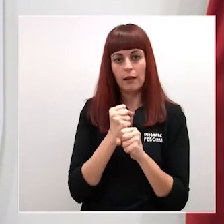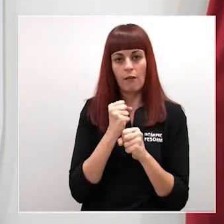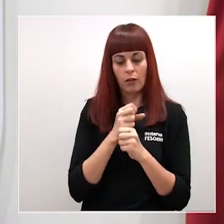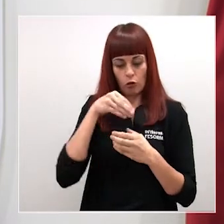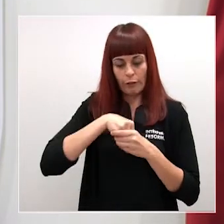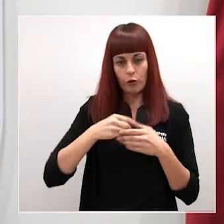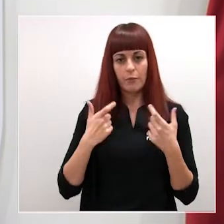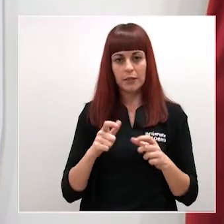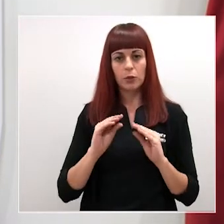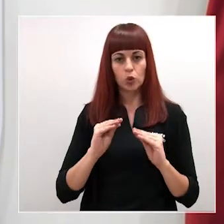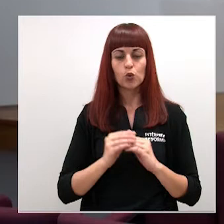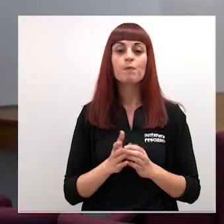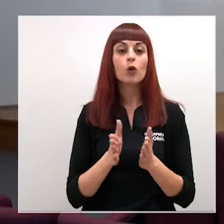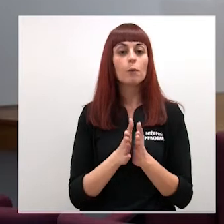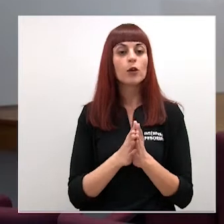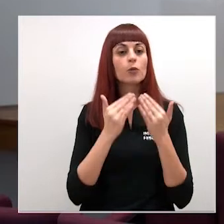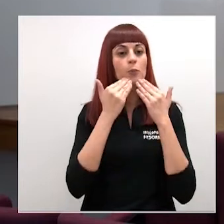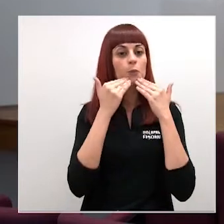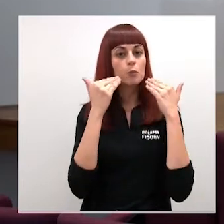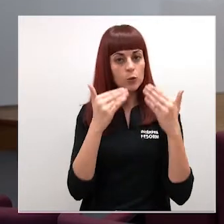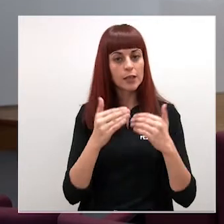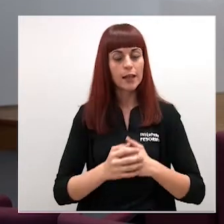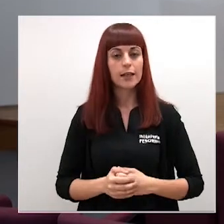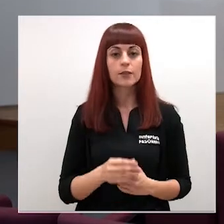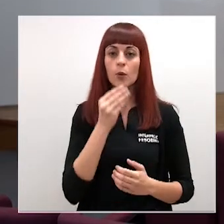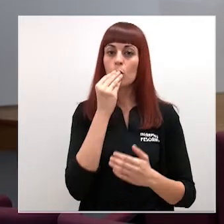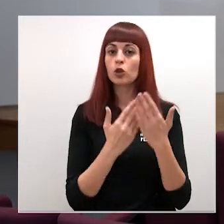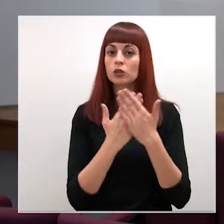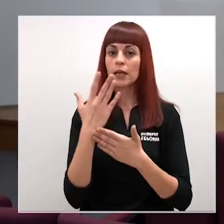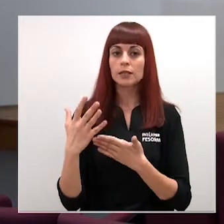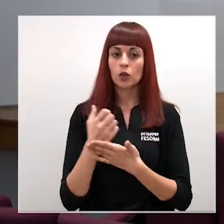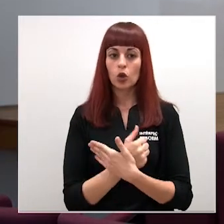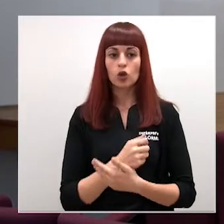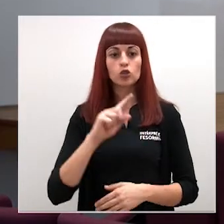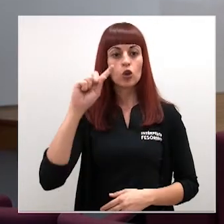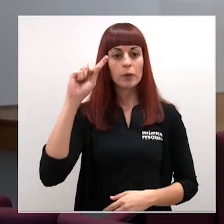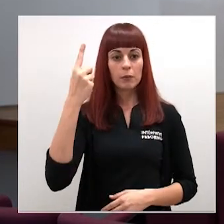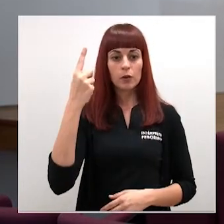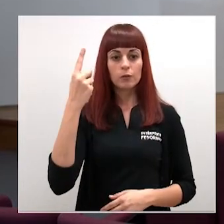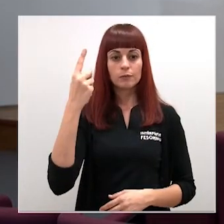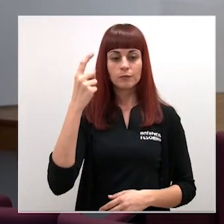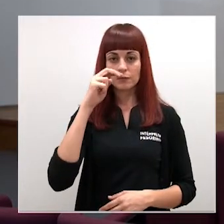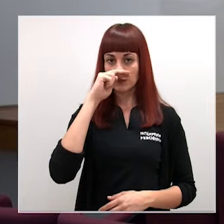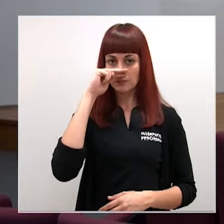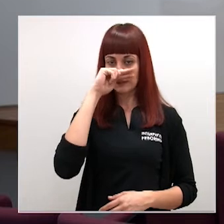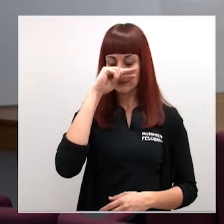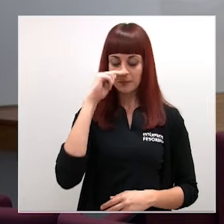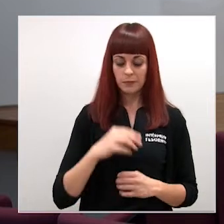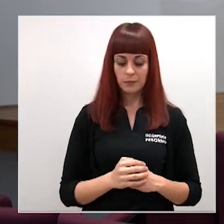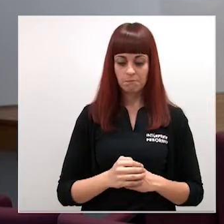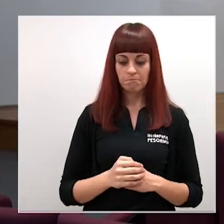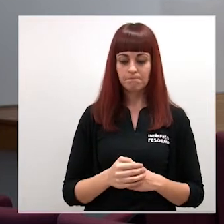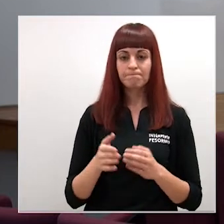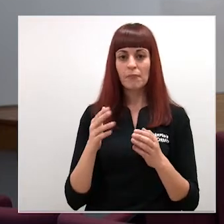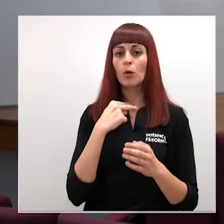departamento. Compañero. Muchas gracias. Buenos días a todos. Lo primero unirme a lo ya dicho